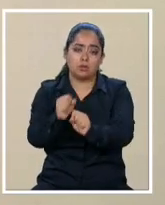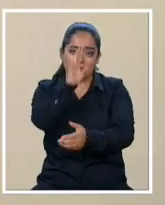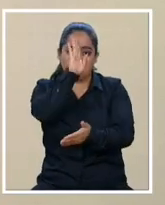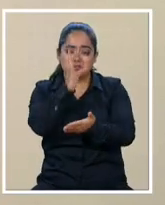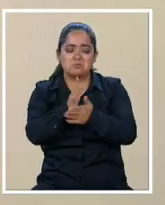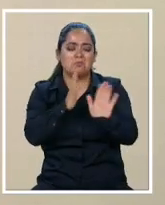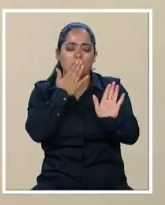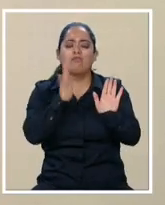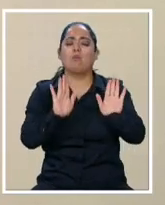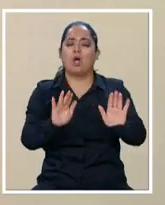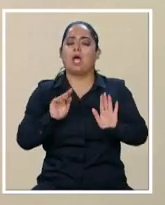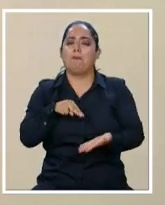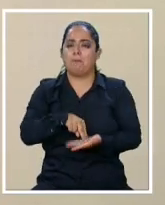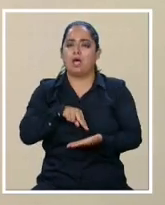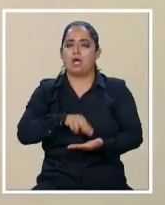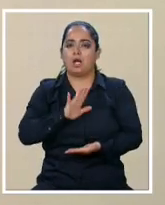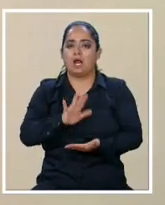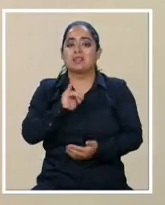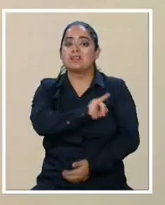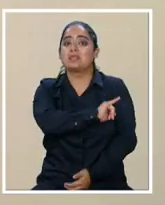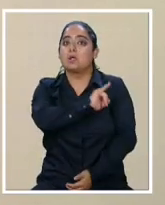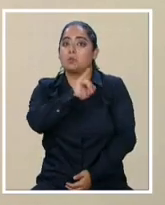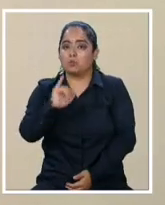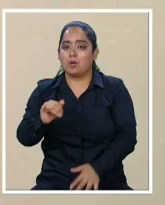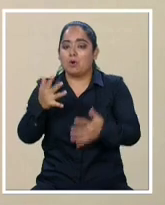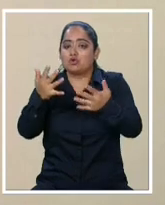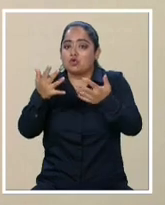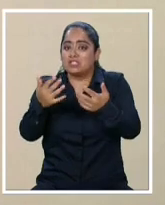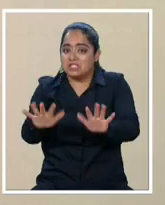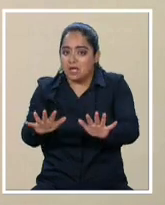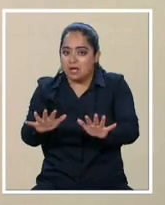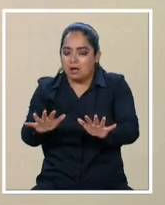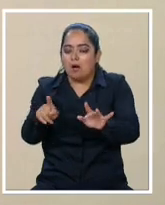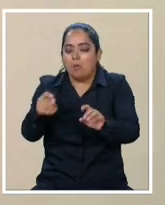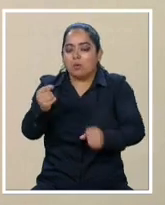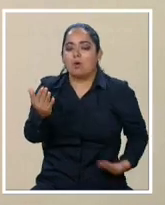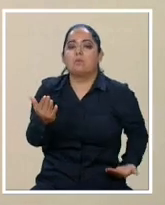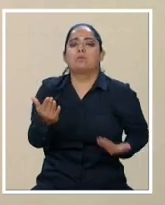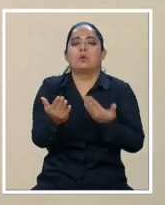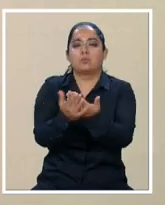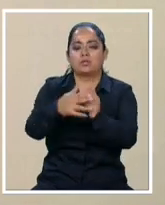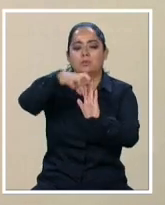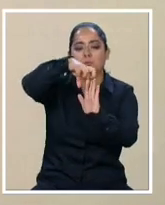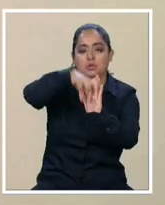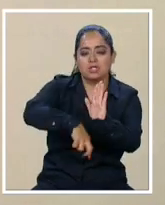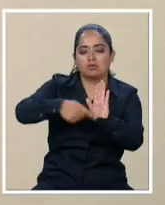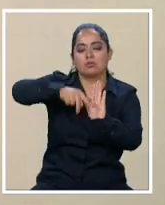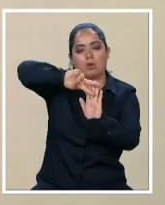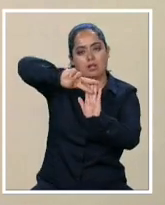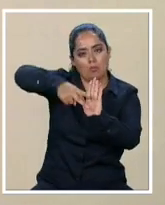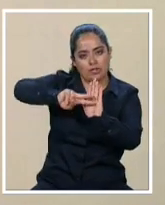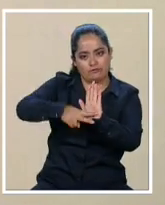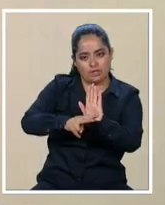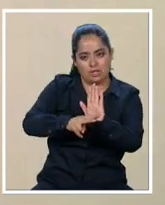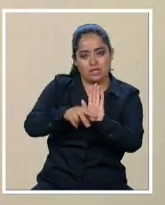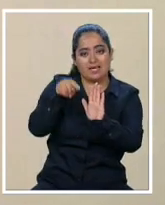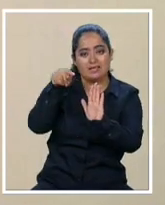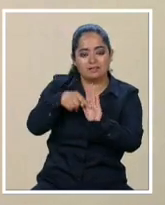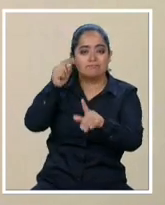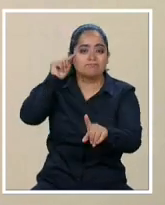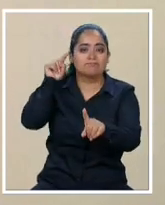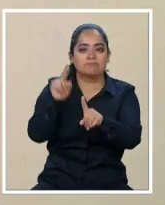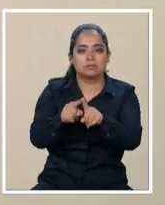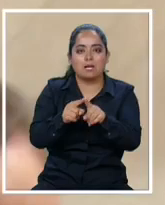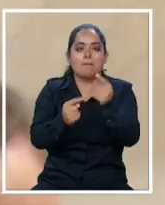esperar y tomar en la iniciativa de modificar, hacer una propuesta que modifique el proyecto y vaya derechamente al tema de las